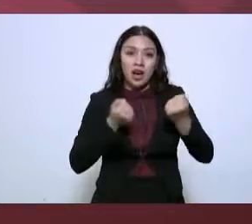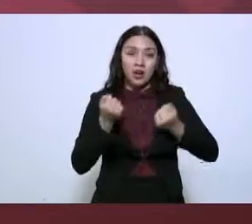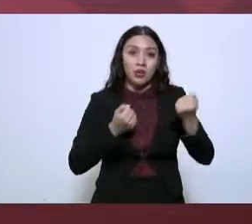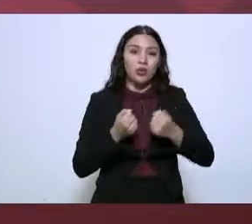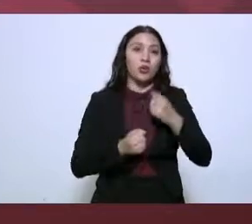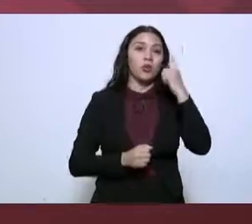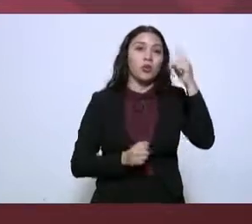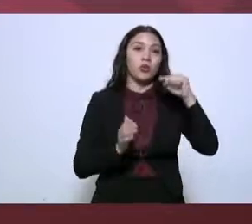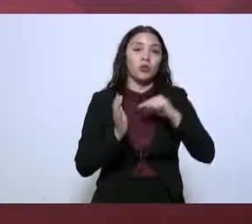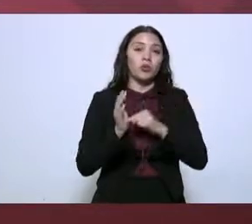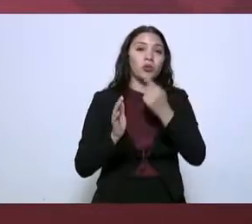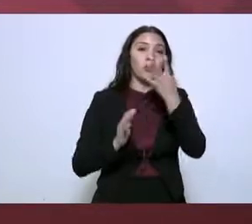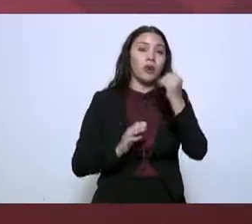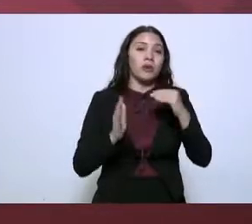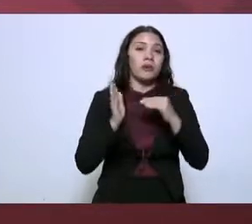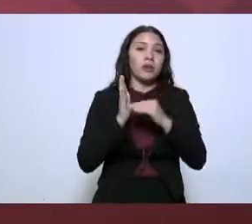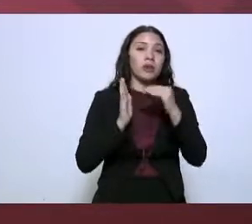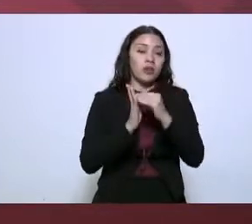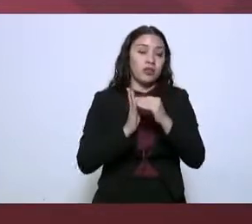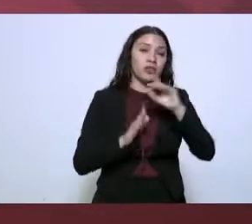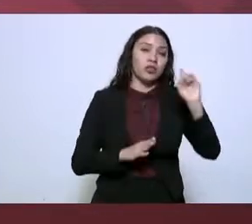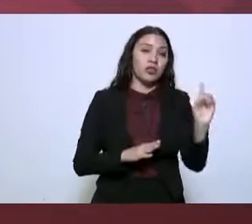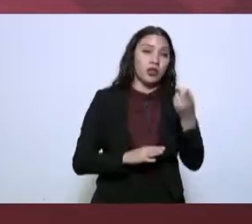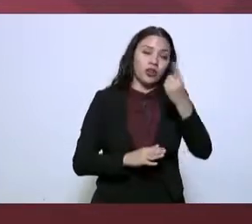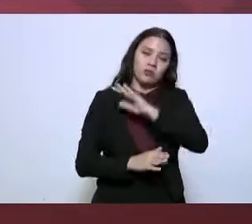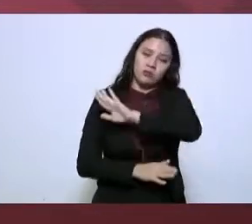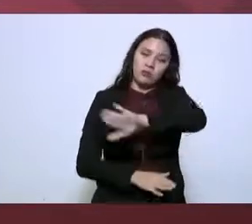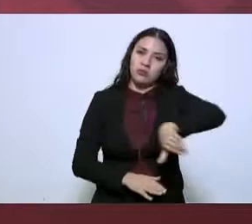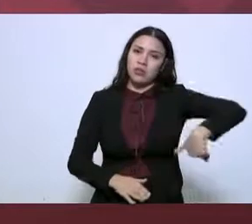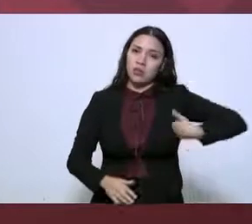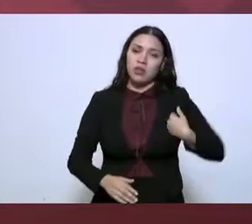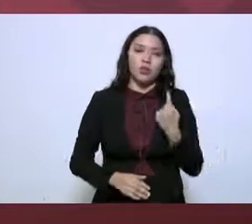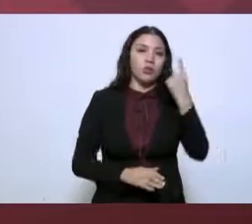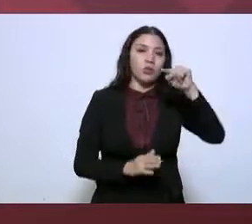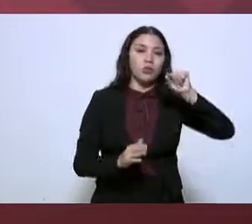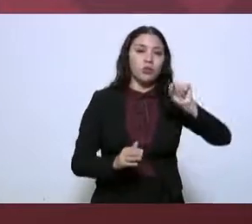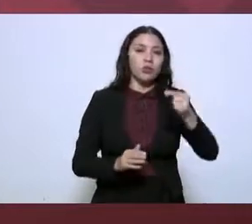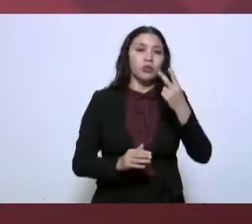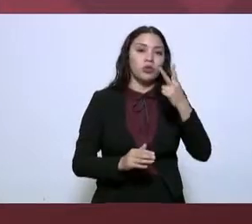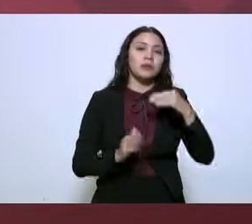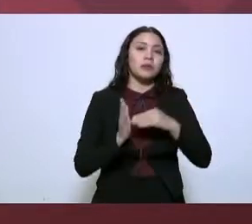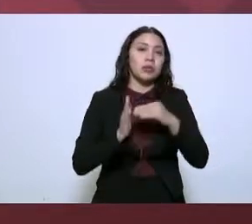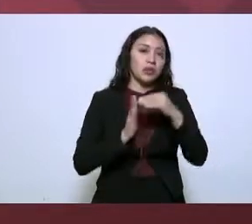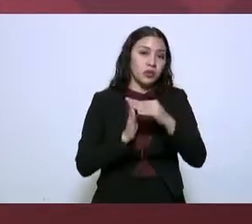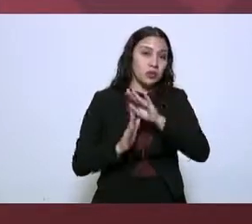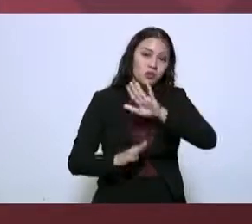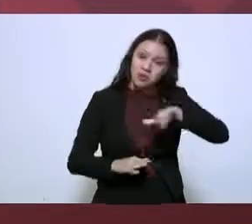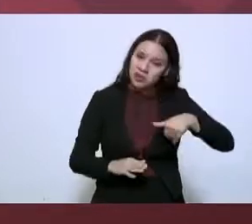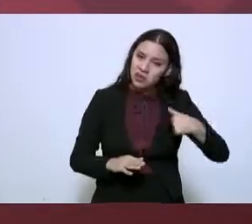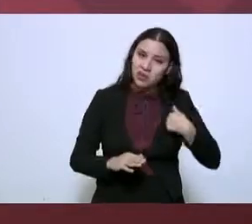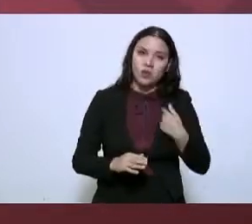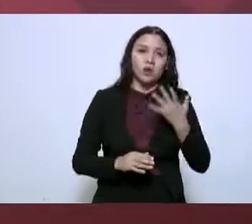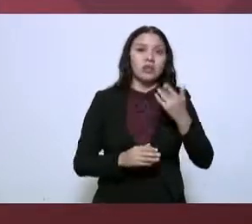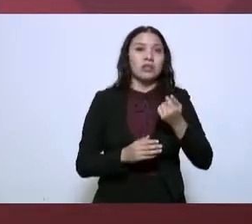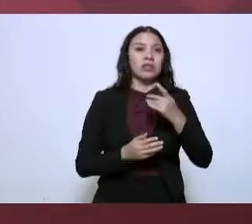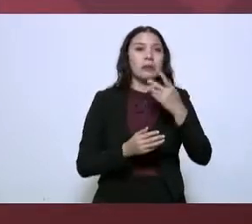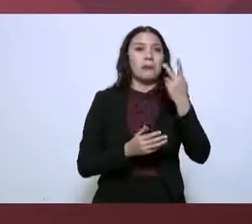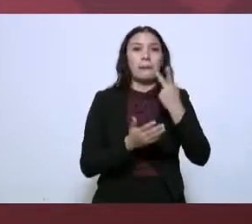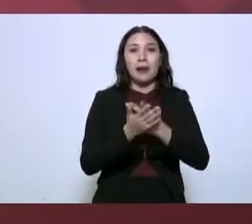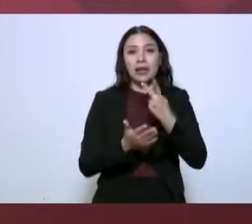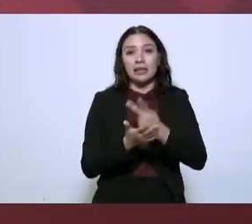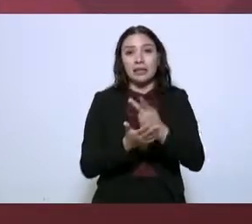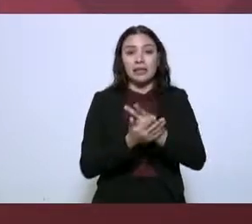millones de dólares asegurados, 1.1 millones de pesos, 140 kilogramos de plata y